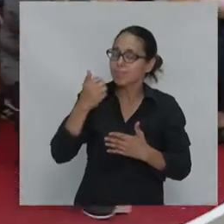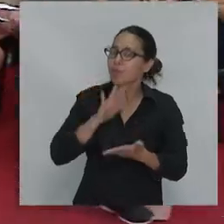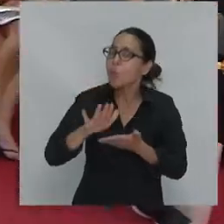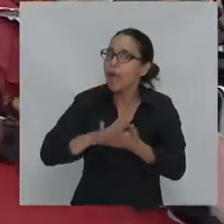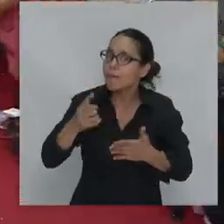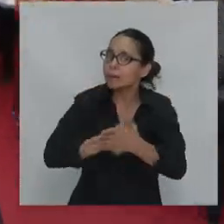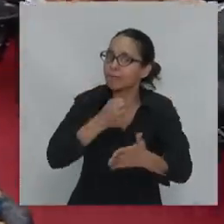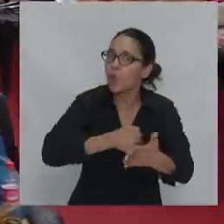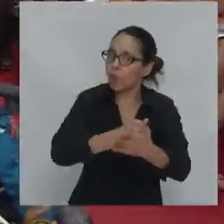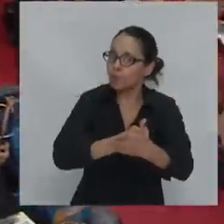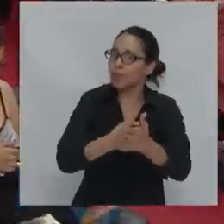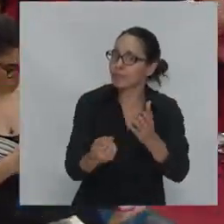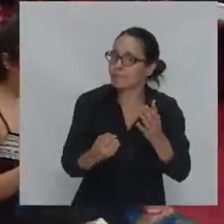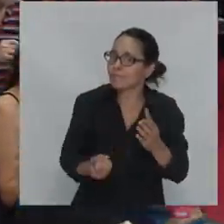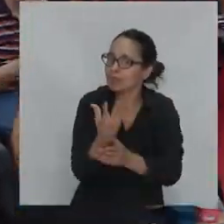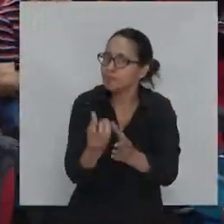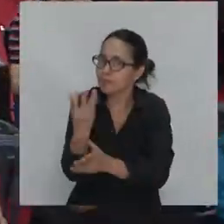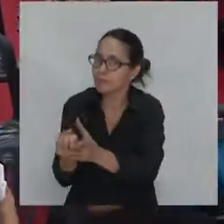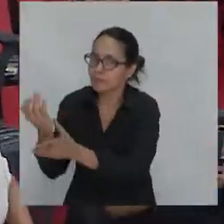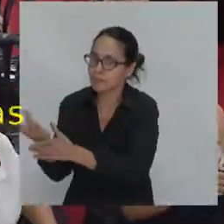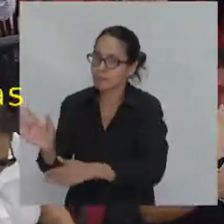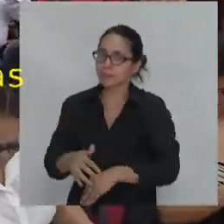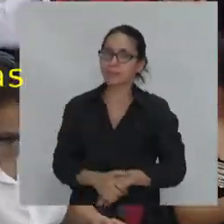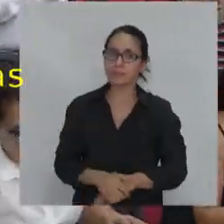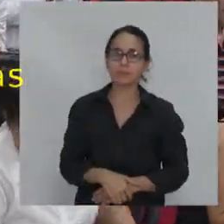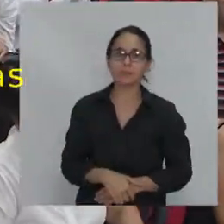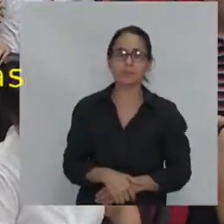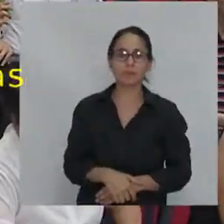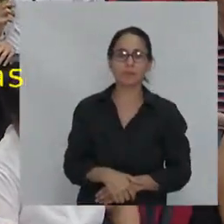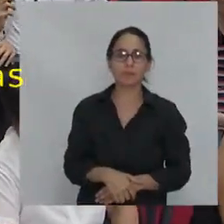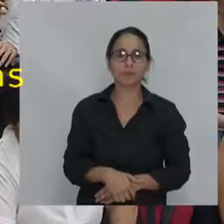aplausos aplausos aplausos aplausos